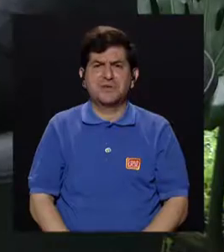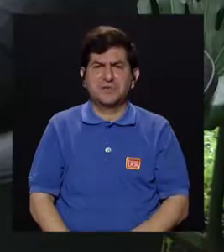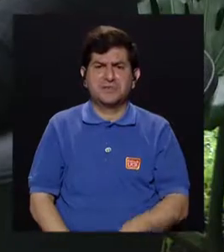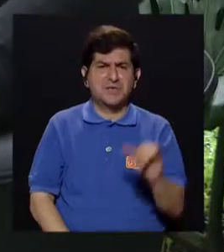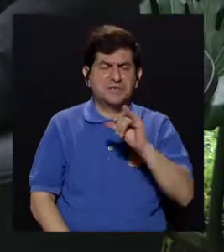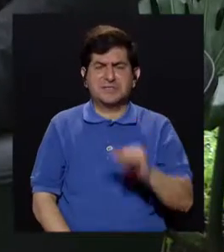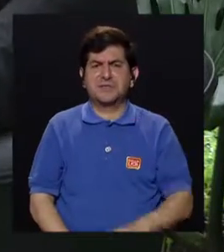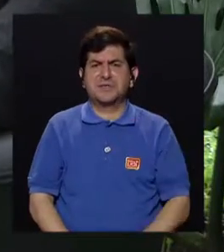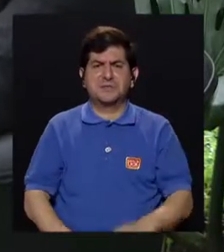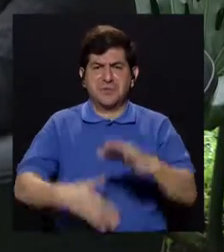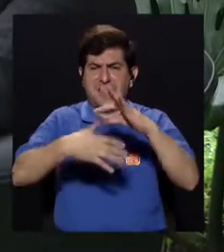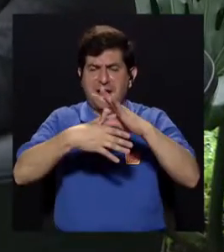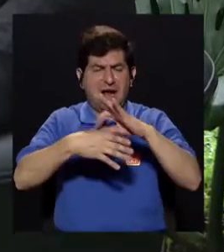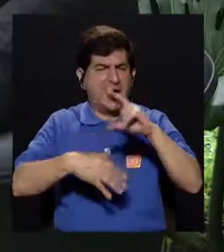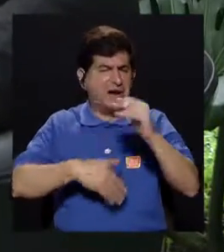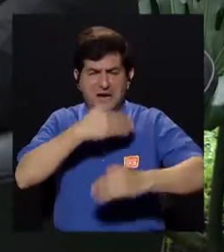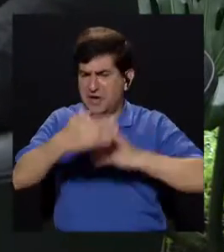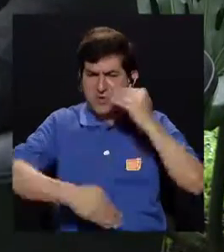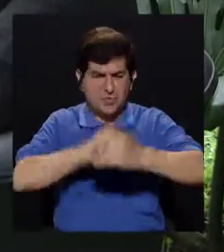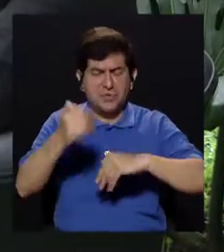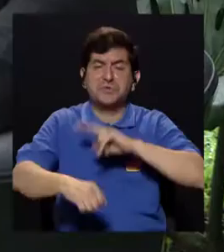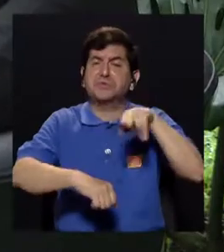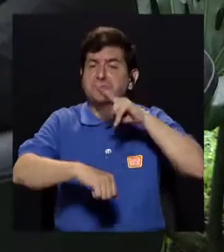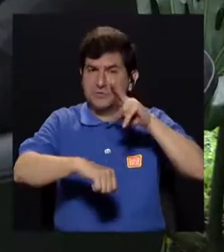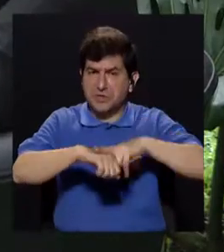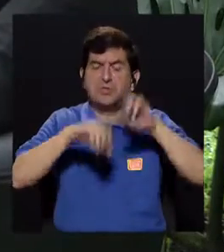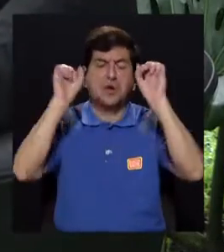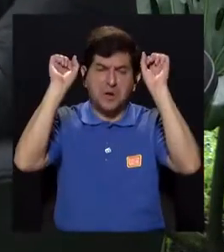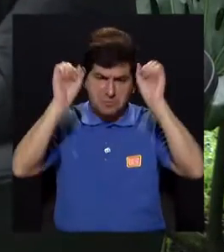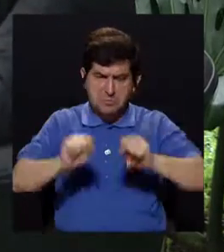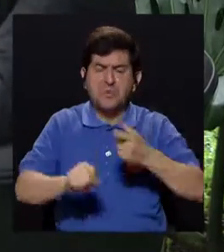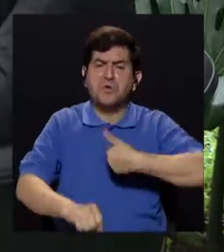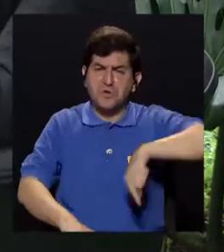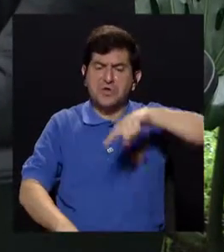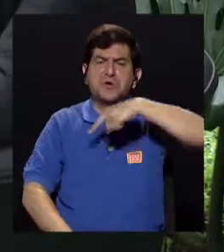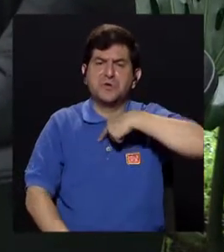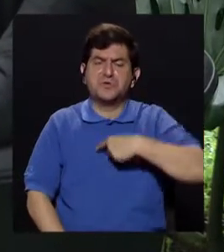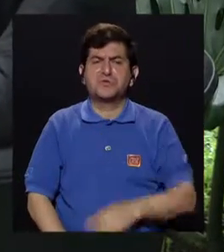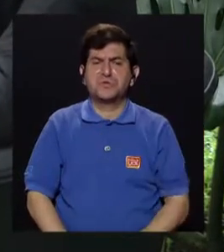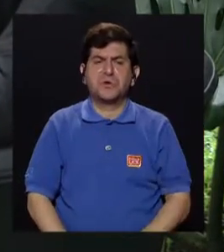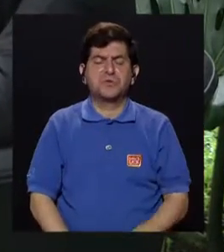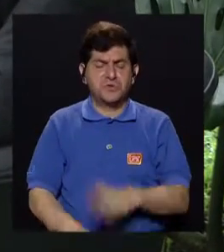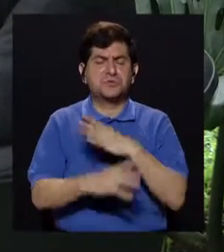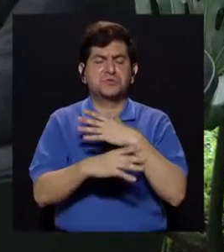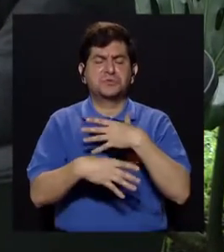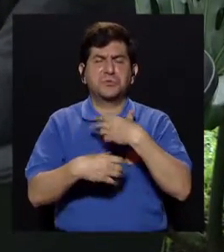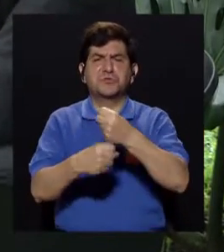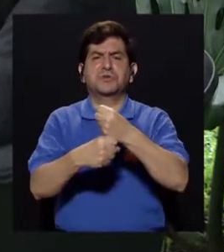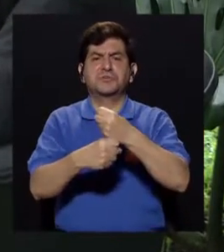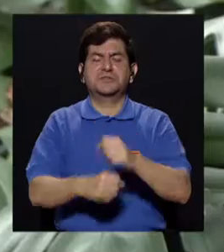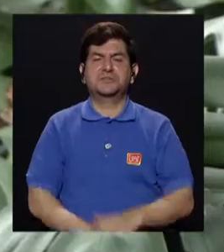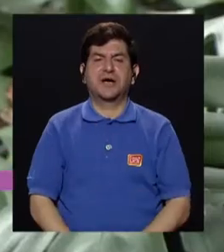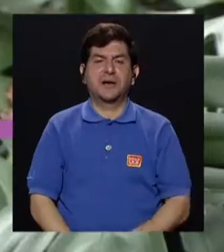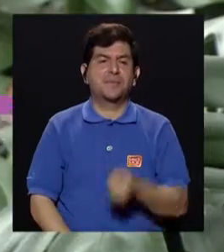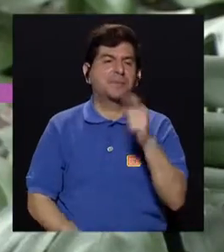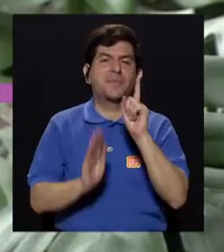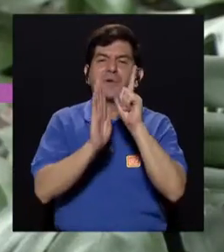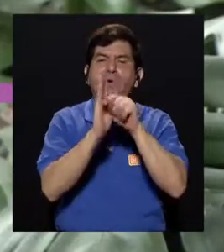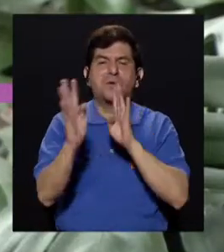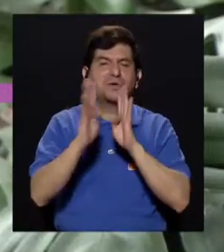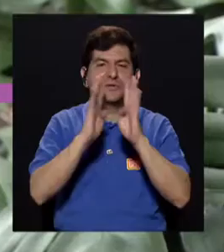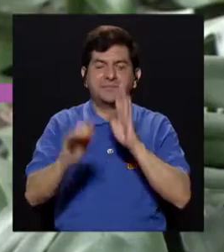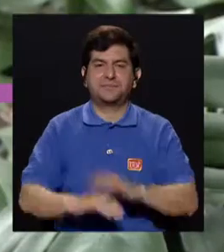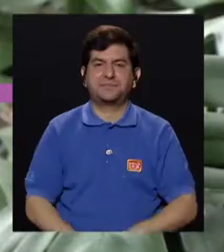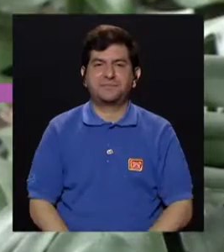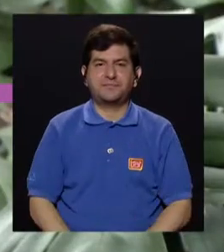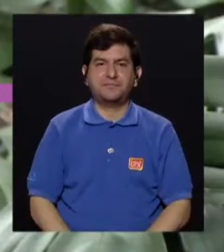bistec, es un producto que no está procesado, es un producto natural que perfectamente lo podemos consumir con toda confianza. Nos quedan pocos minutos de